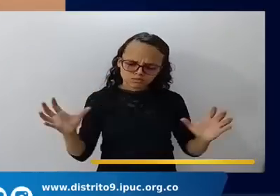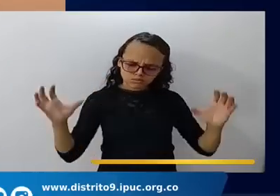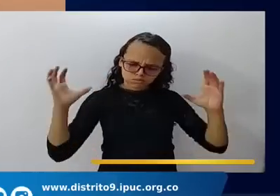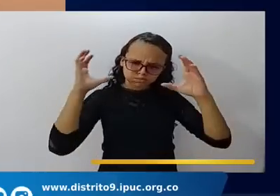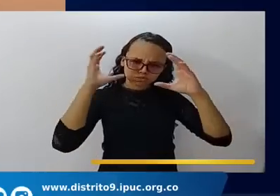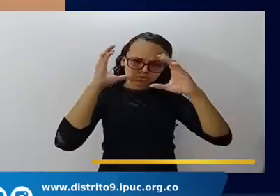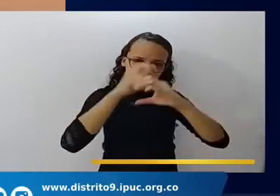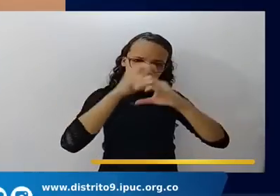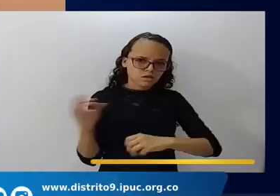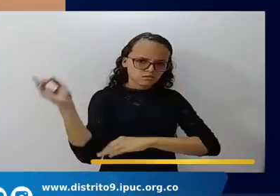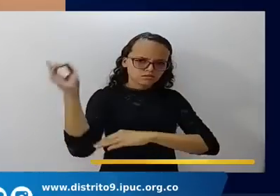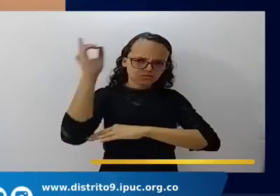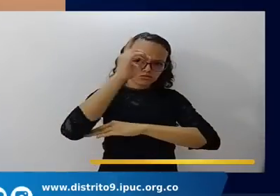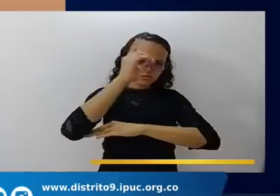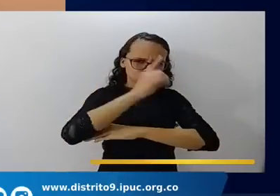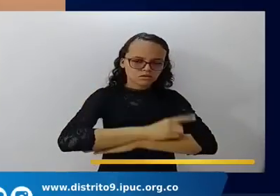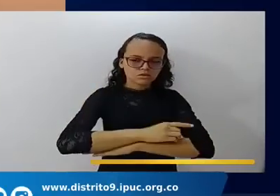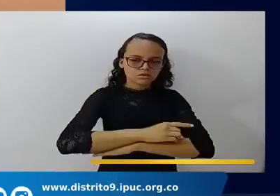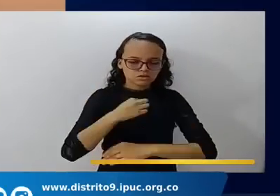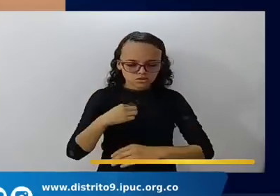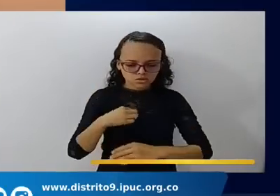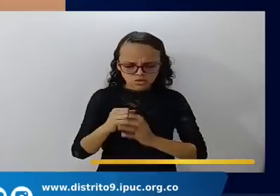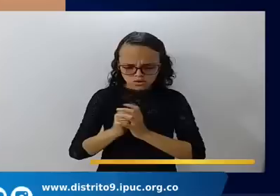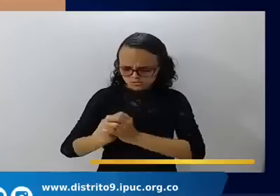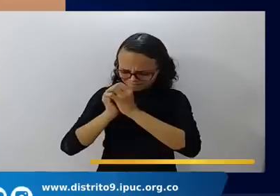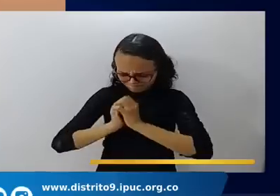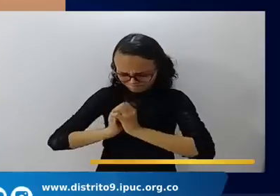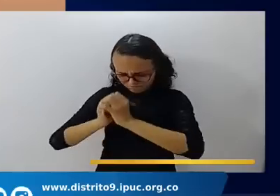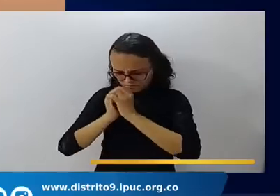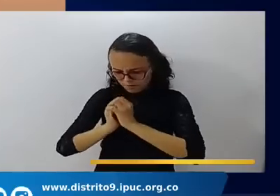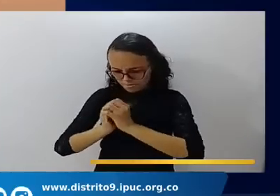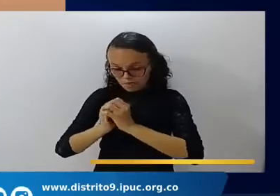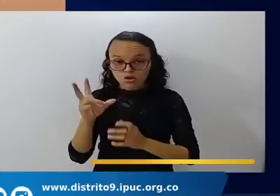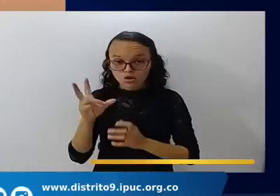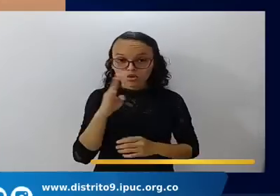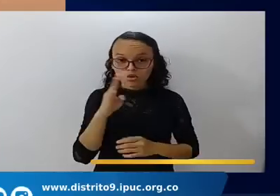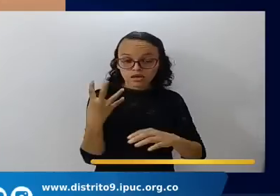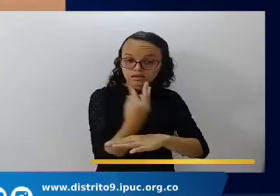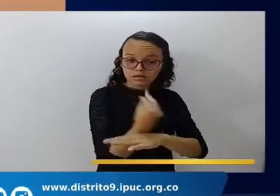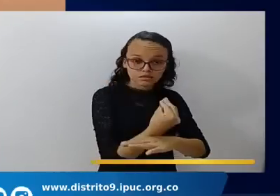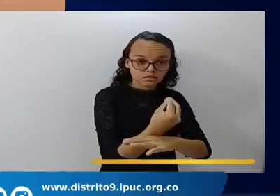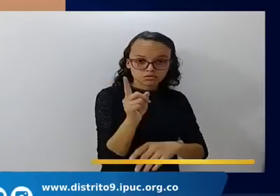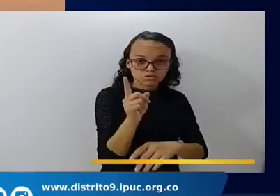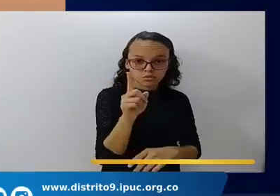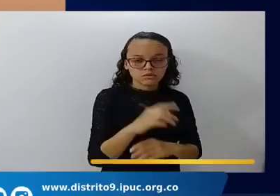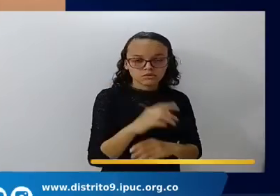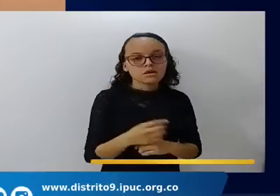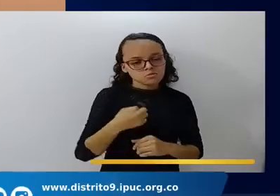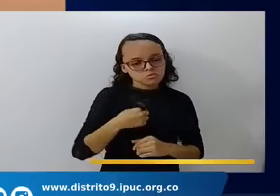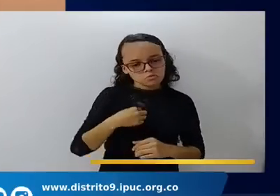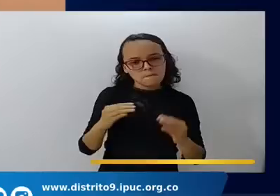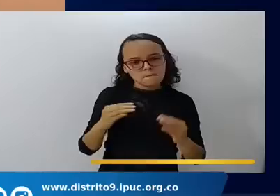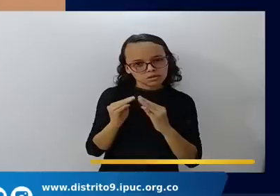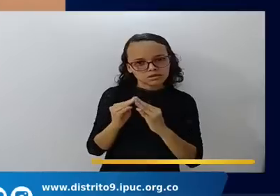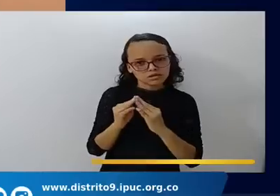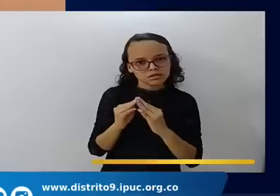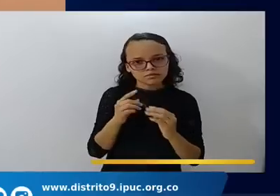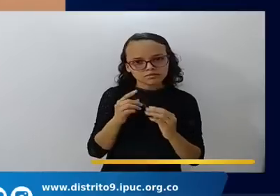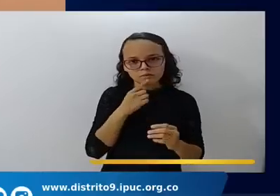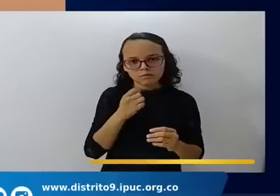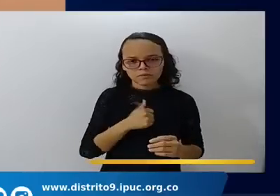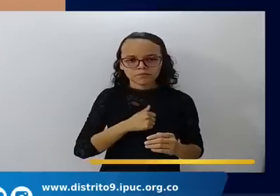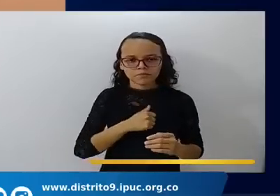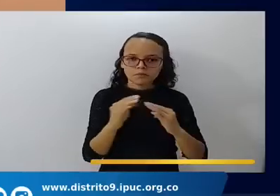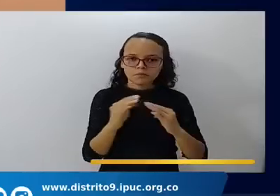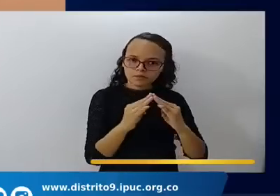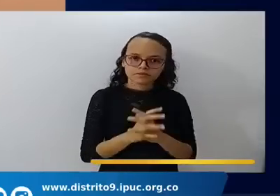oración, no me estoy refiriendo a una vigilia de la iglesia. Porque no se necesita que en la iglesia se organice